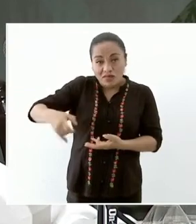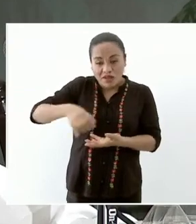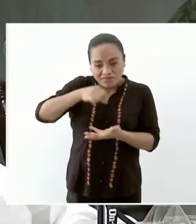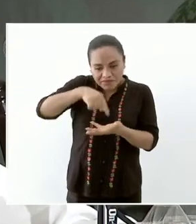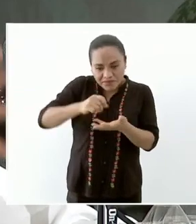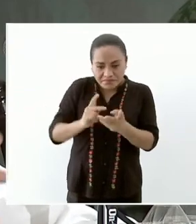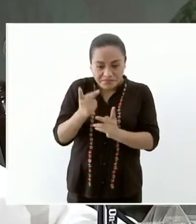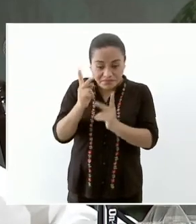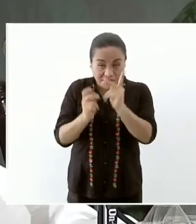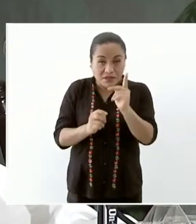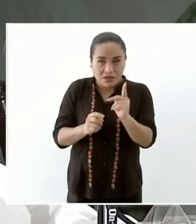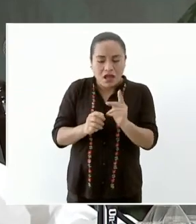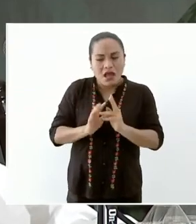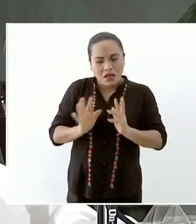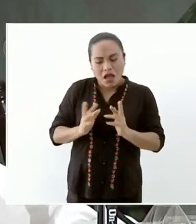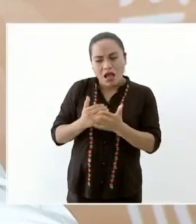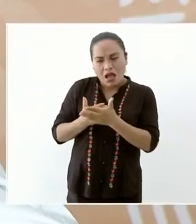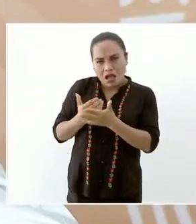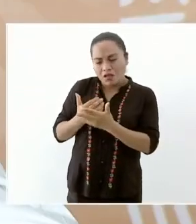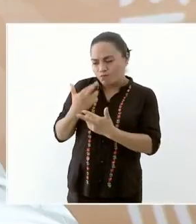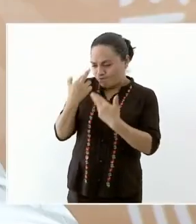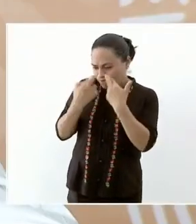porque lo analizamos bien